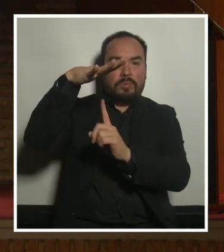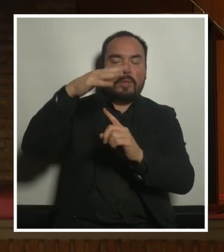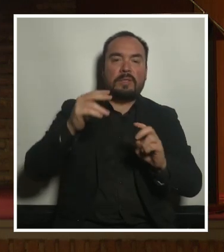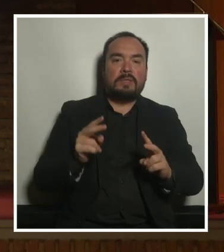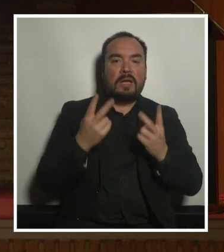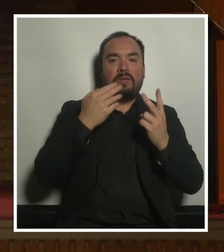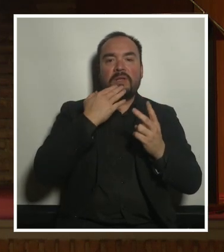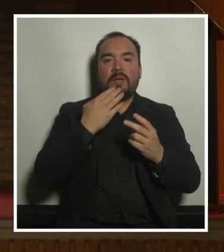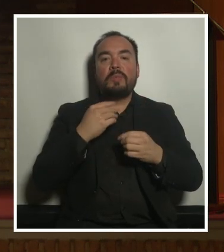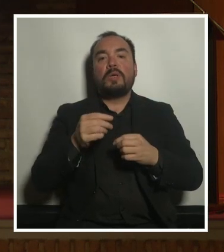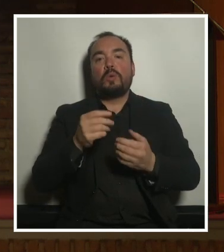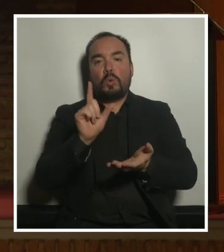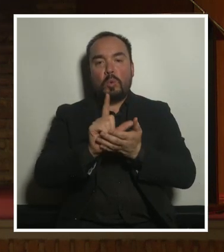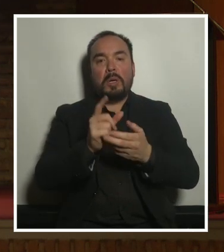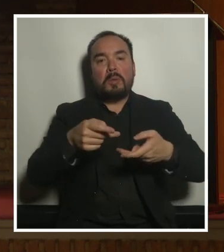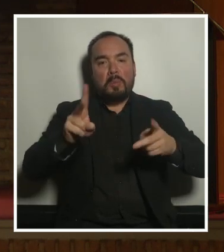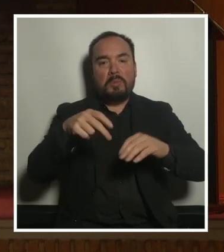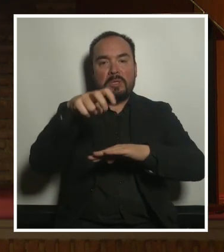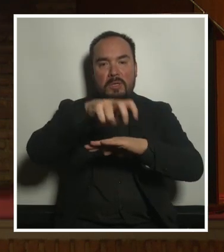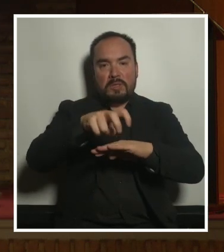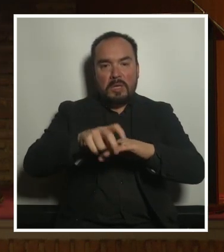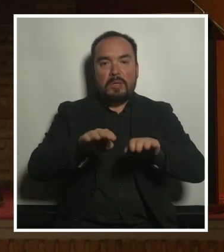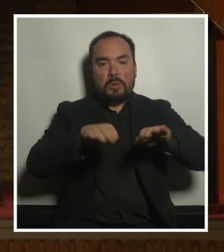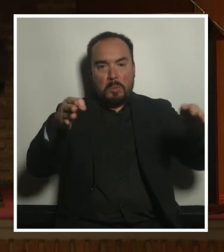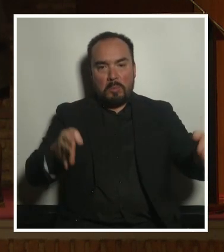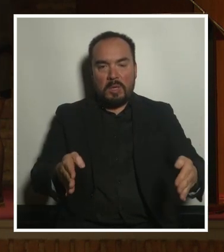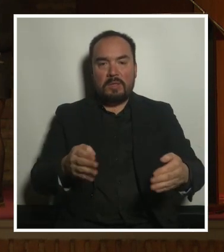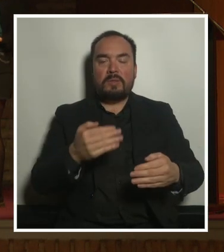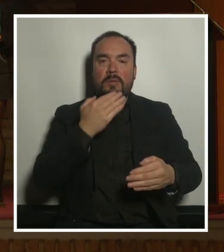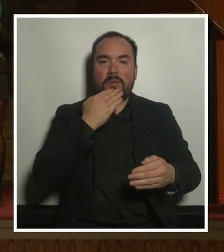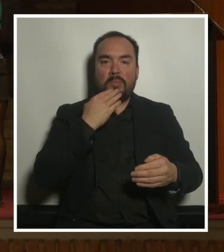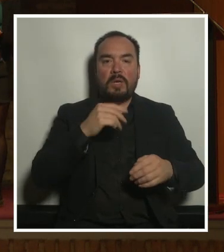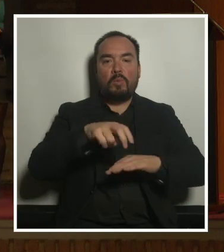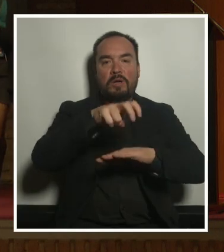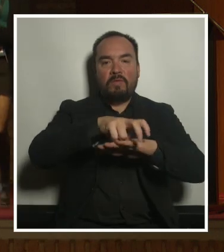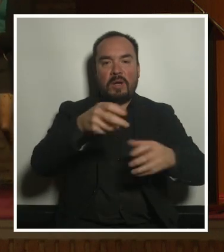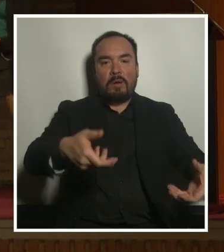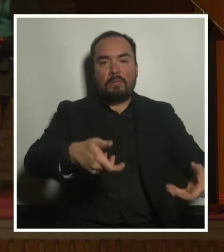sillas mesas techadito bancos que se pueden mover